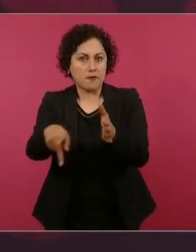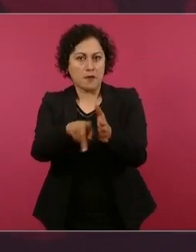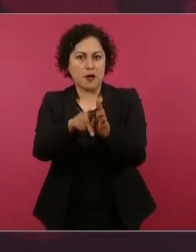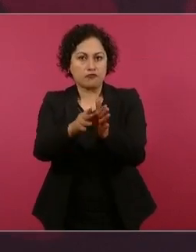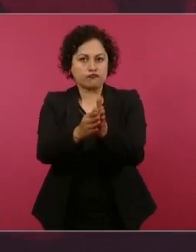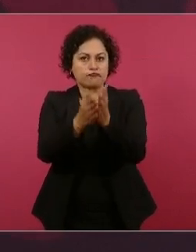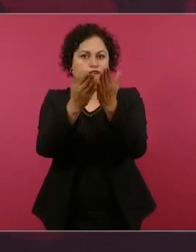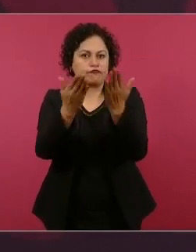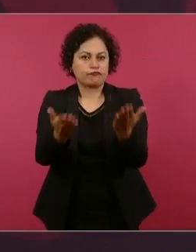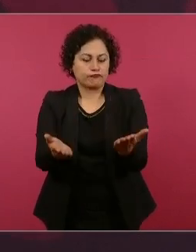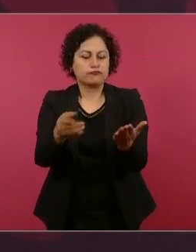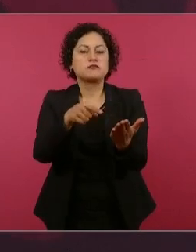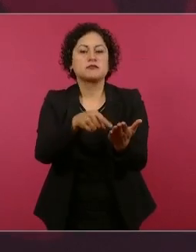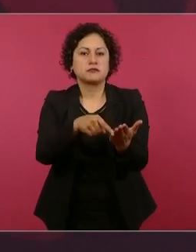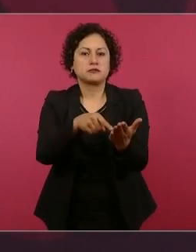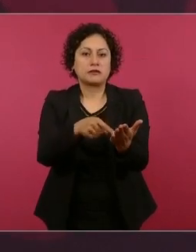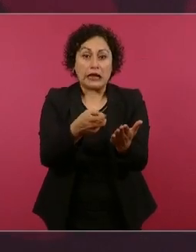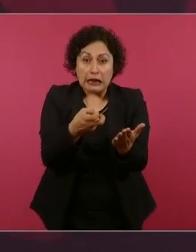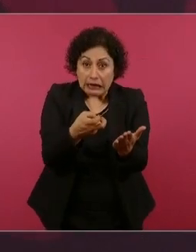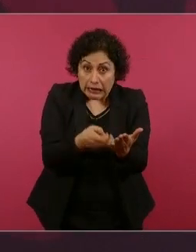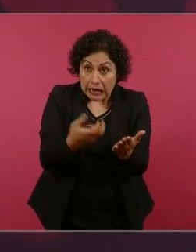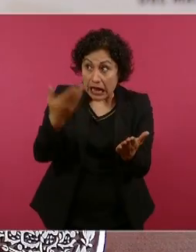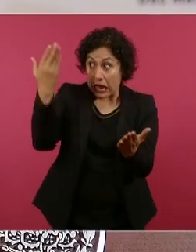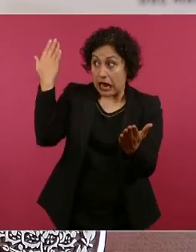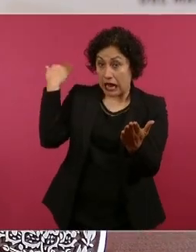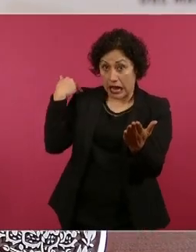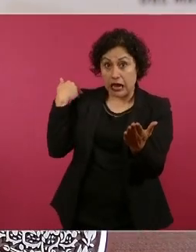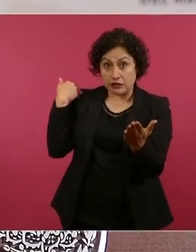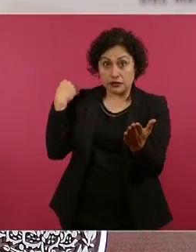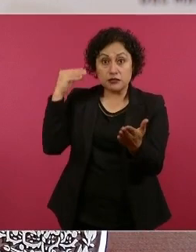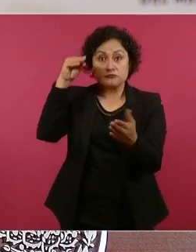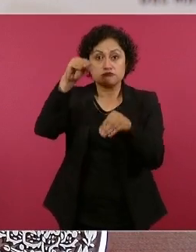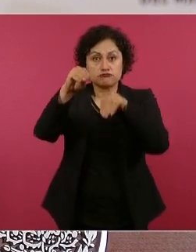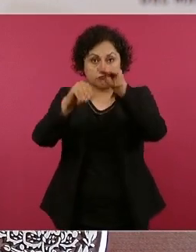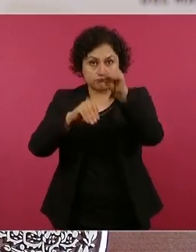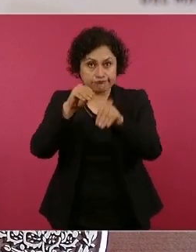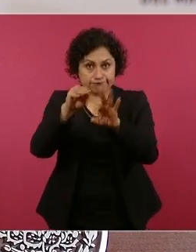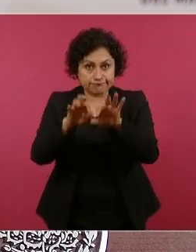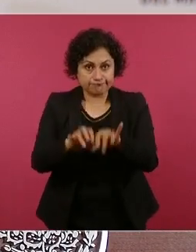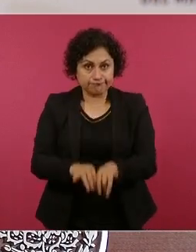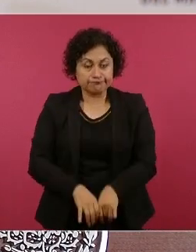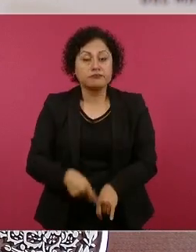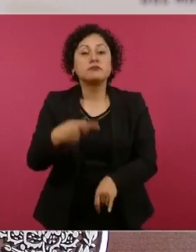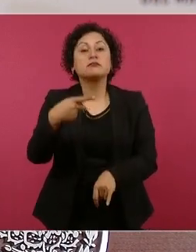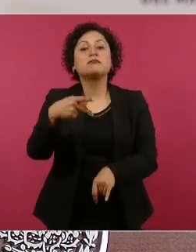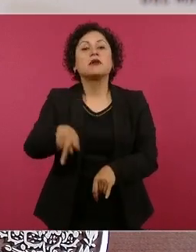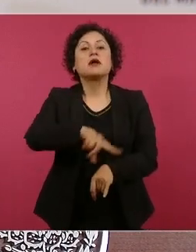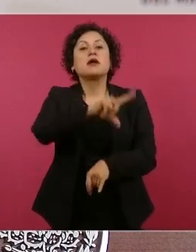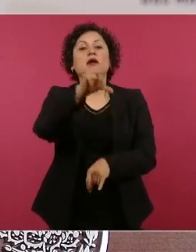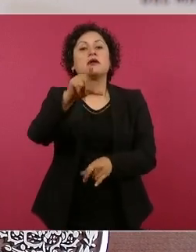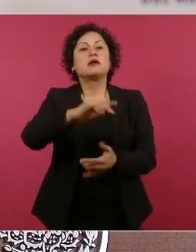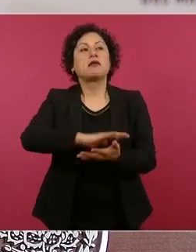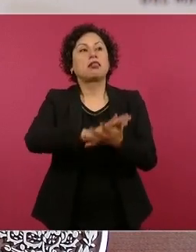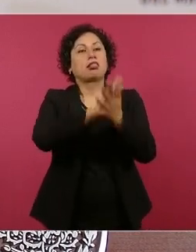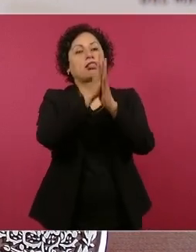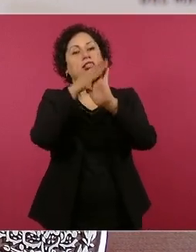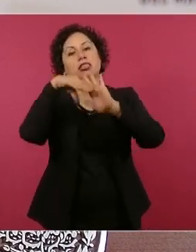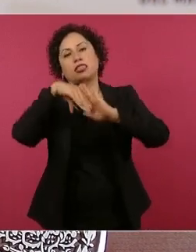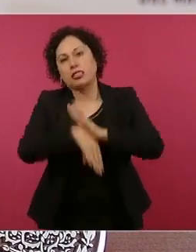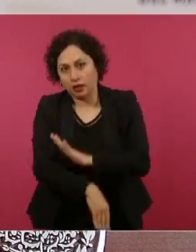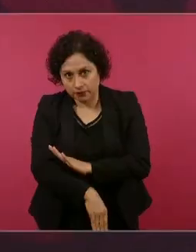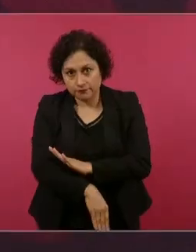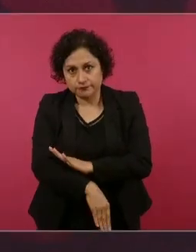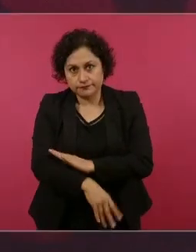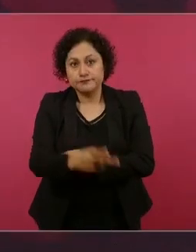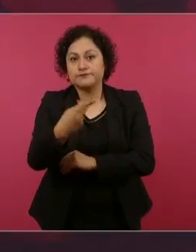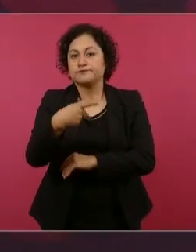después echándose a perder y hasta abusaron, pero cómo le creían al